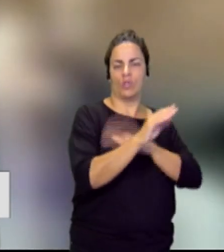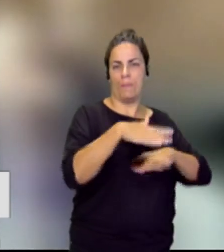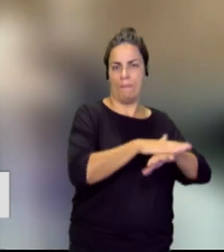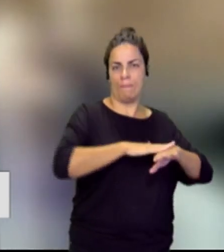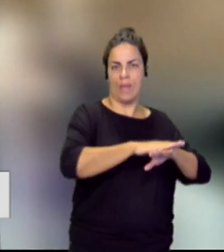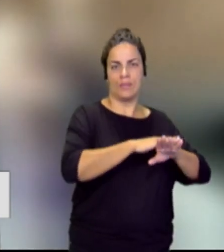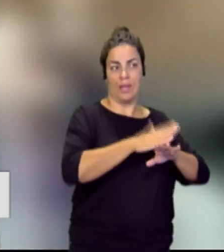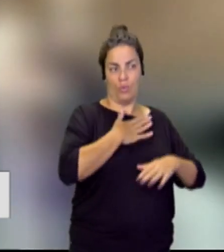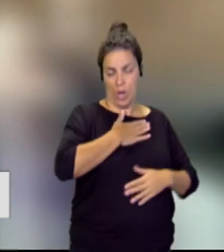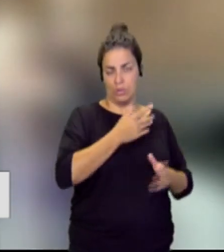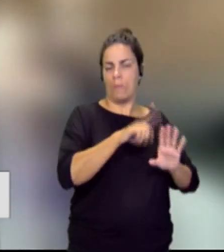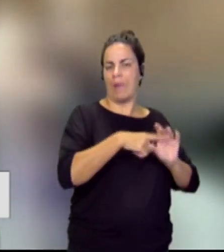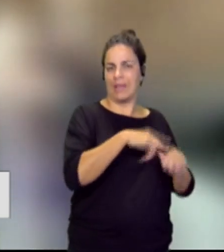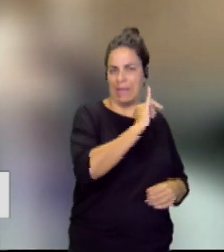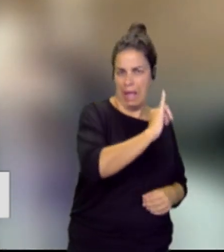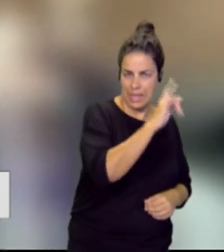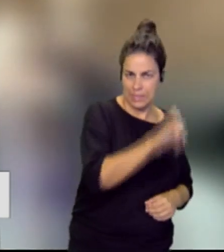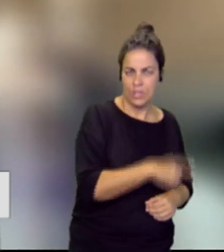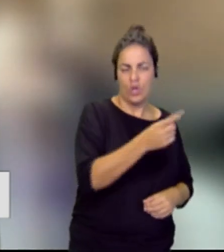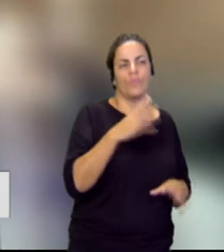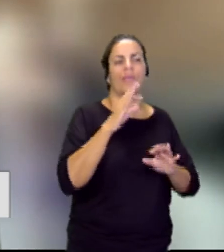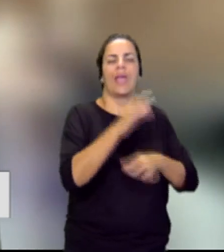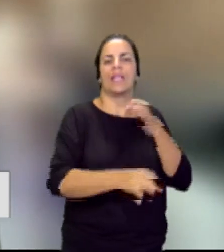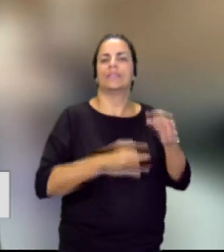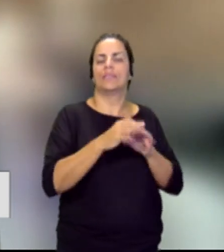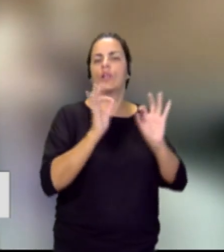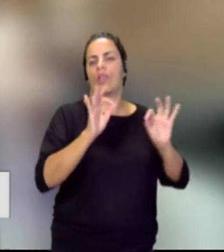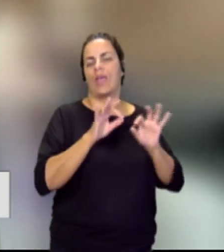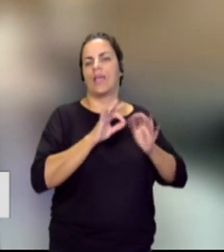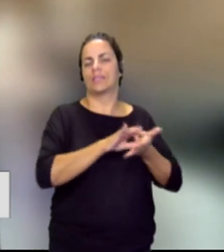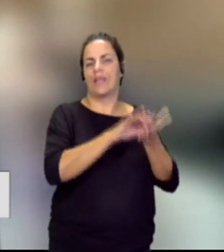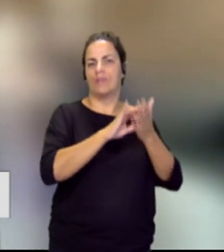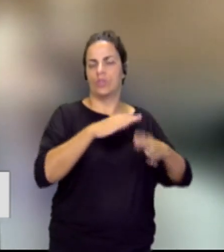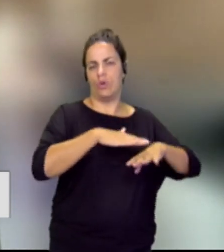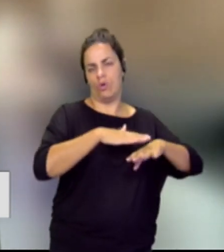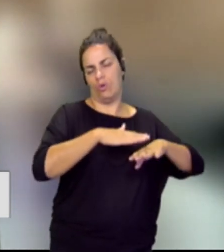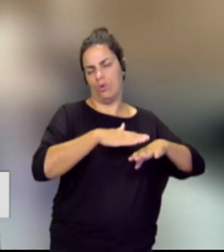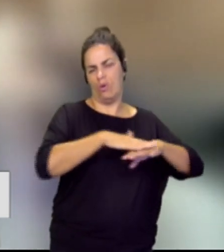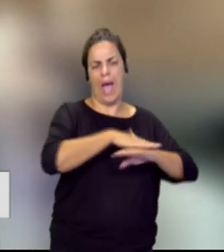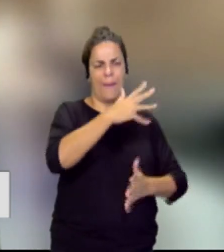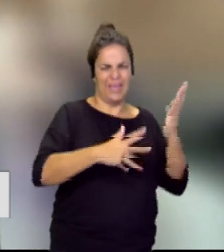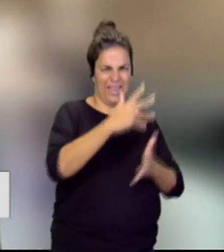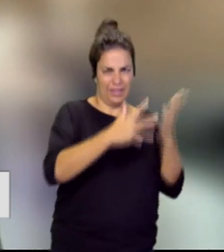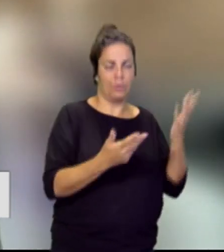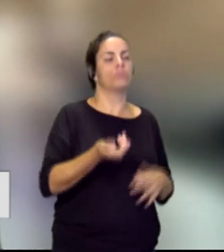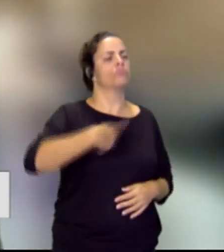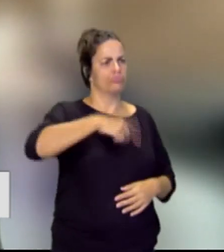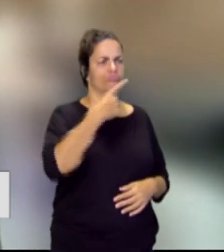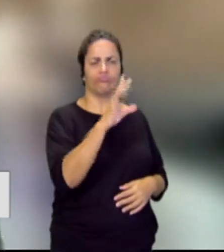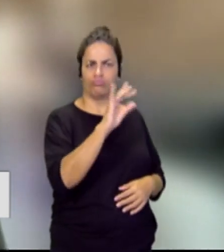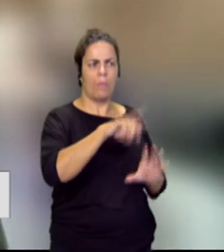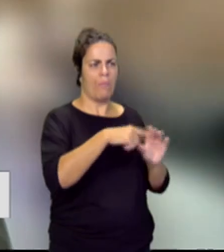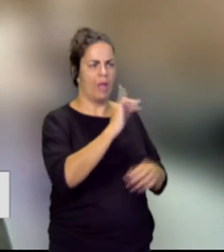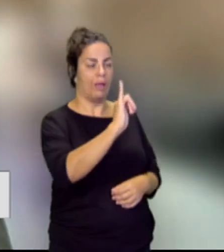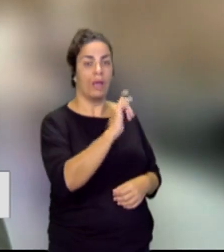que tenemos nosotros, que ofertamos, que es de servicios administrativos. Nosotros les decimos que sí, que sí hay plaza. Y entran estos ocho alumnos el